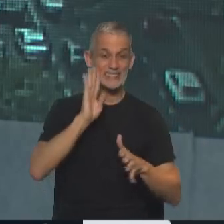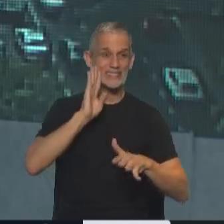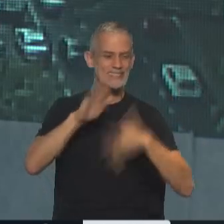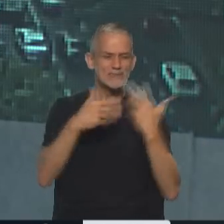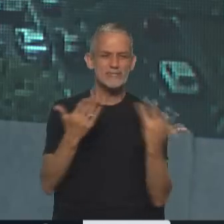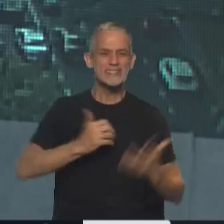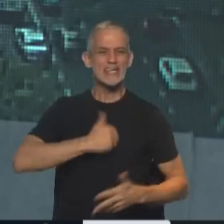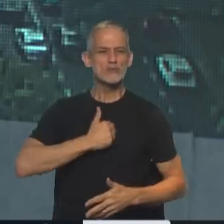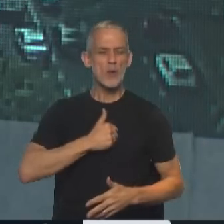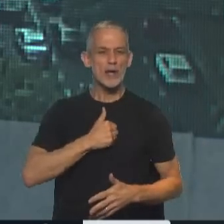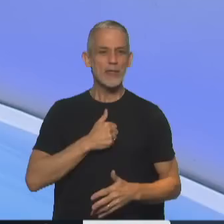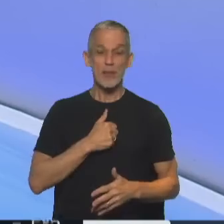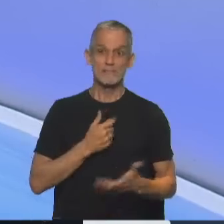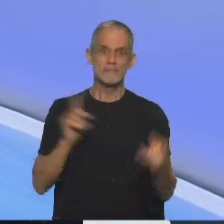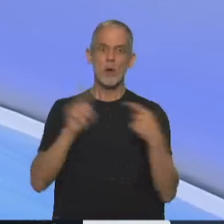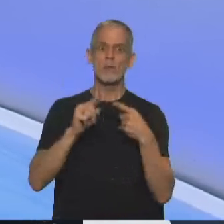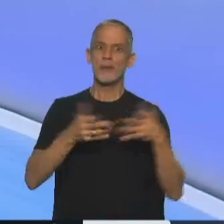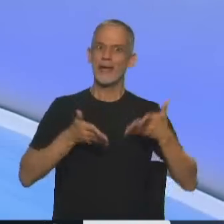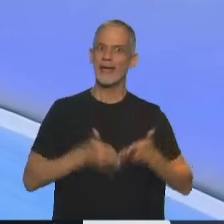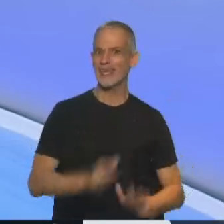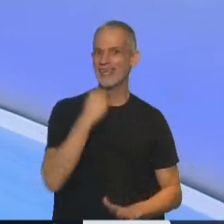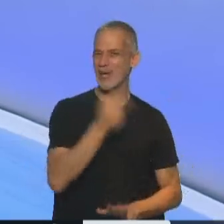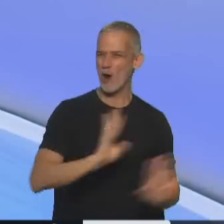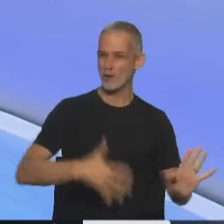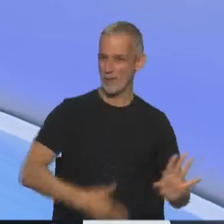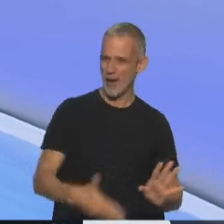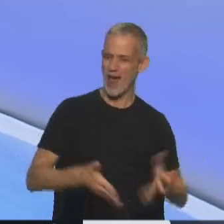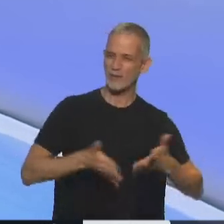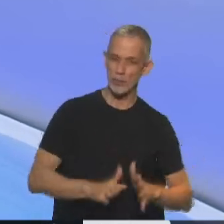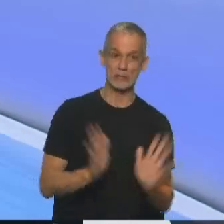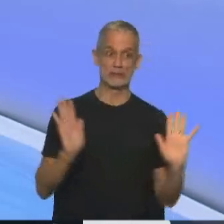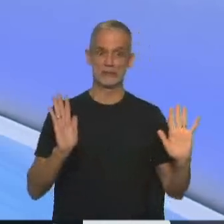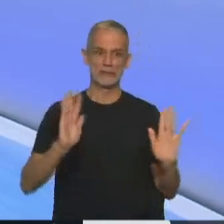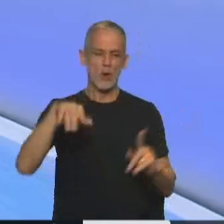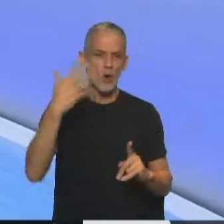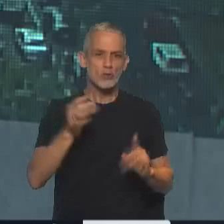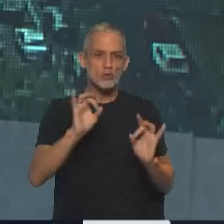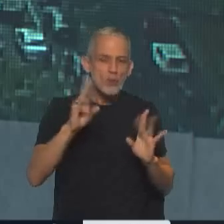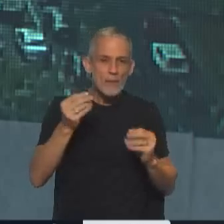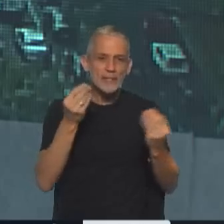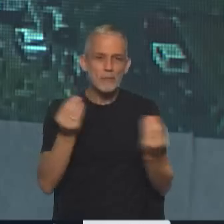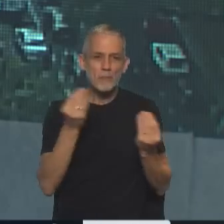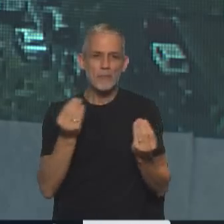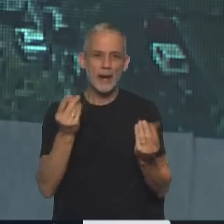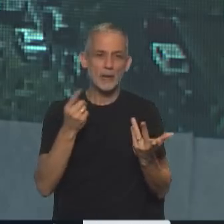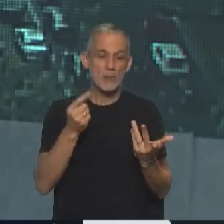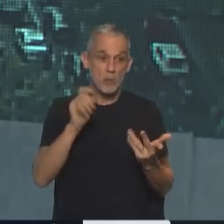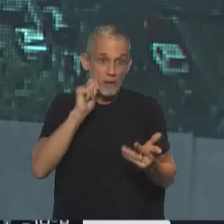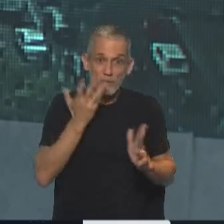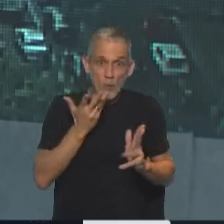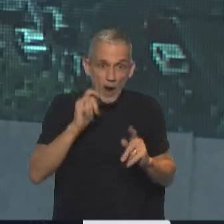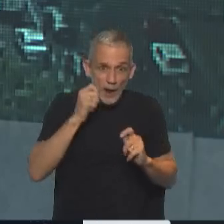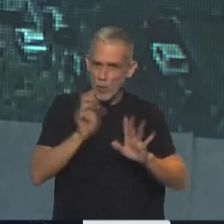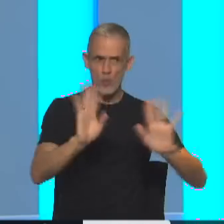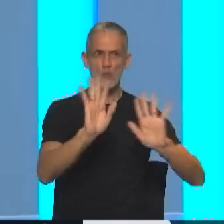relacionada con la procreación, y se censura la sexualidad por el placer,